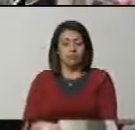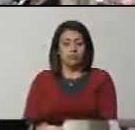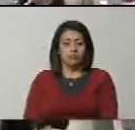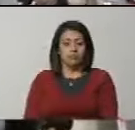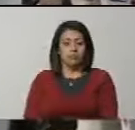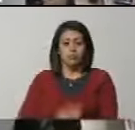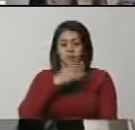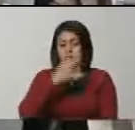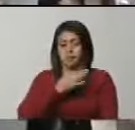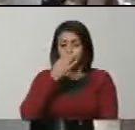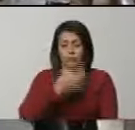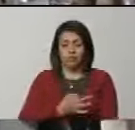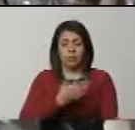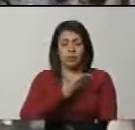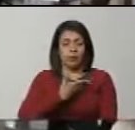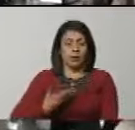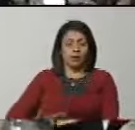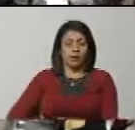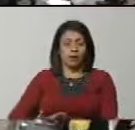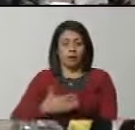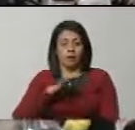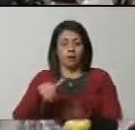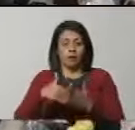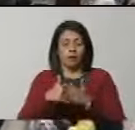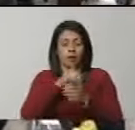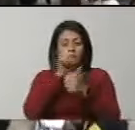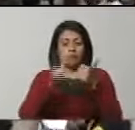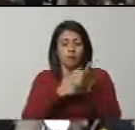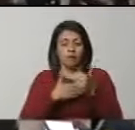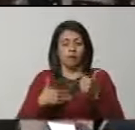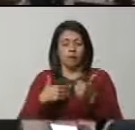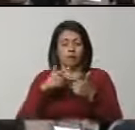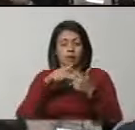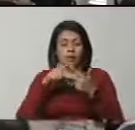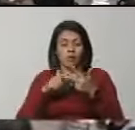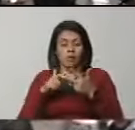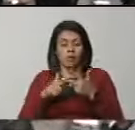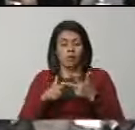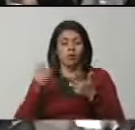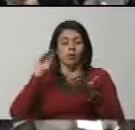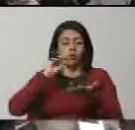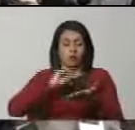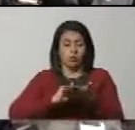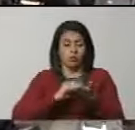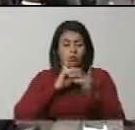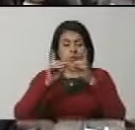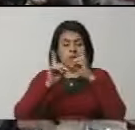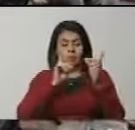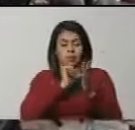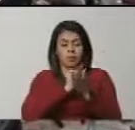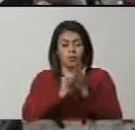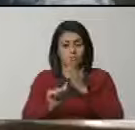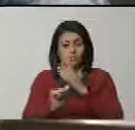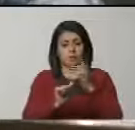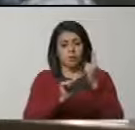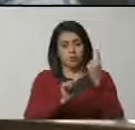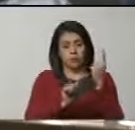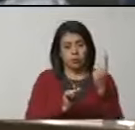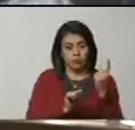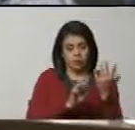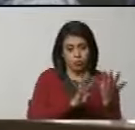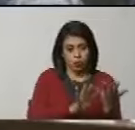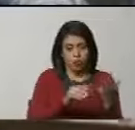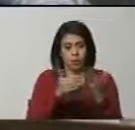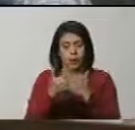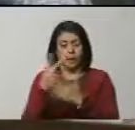Sí, buenas tardes, señor Presidente. Buenas tardes, Vicepresidente, Vicepresidenta. Una vez discutidos los artículos desde el número